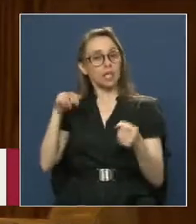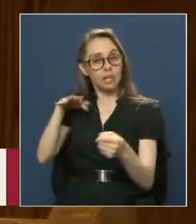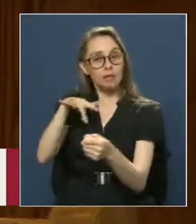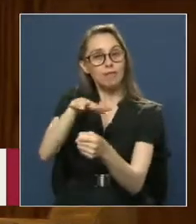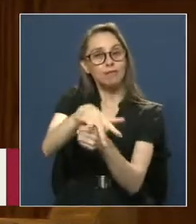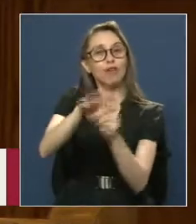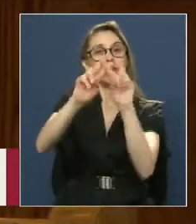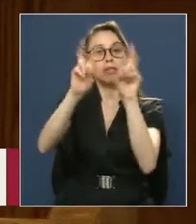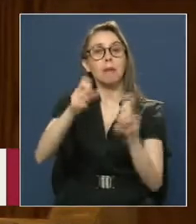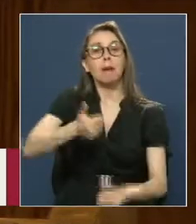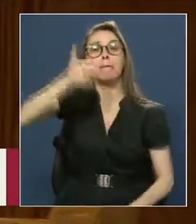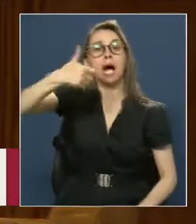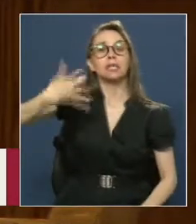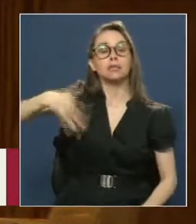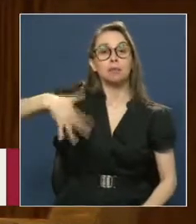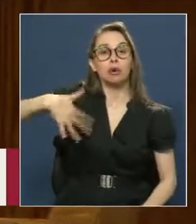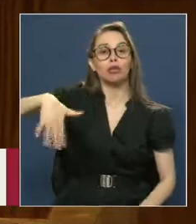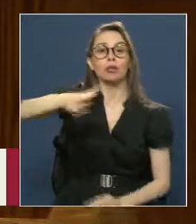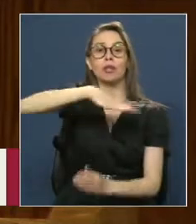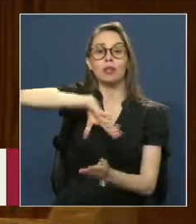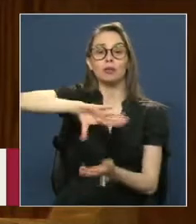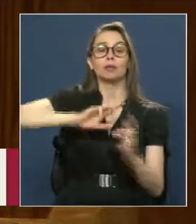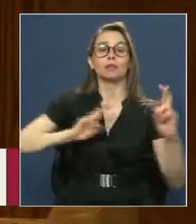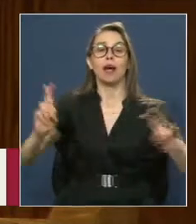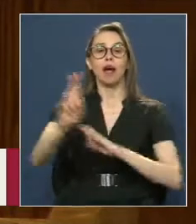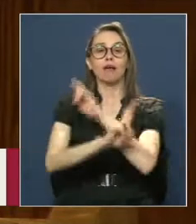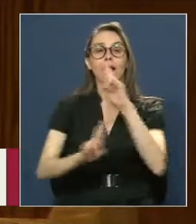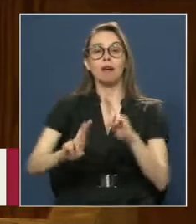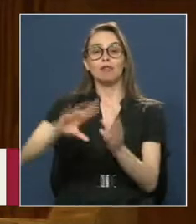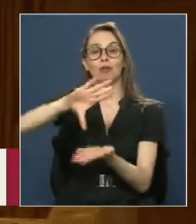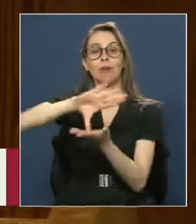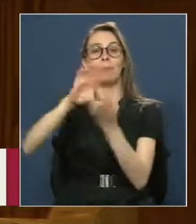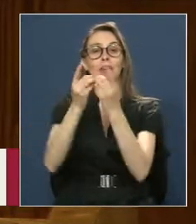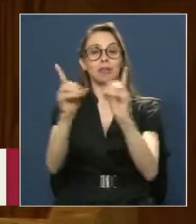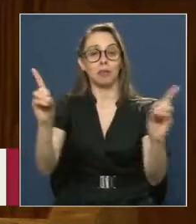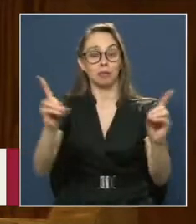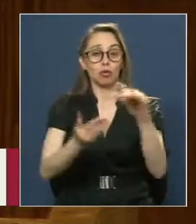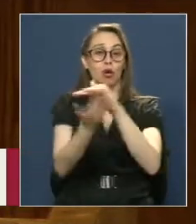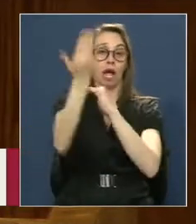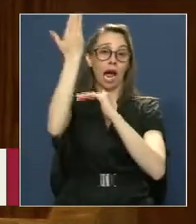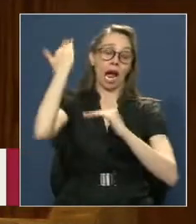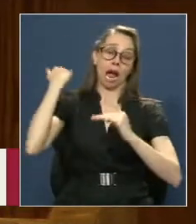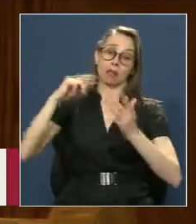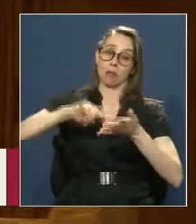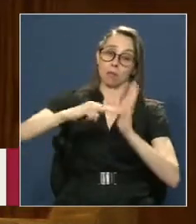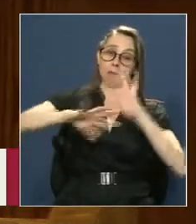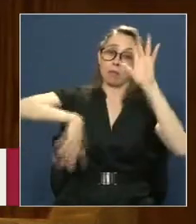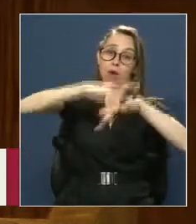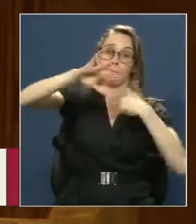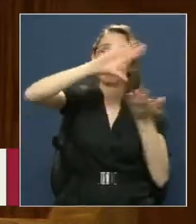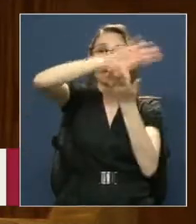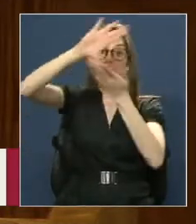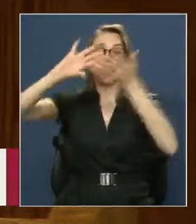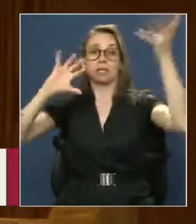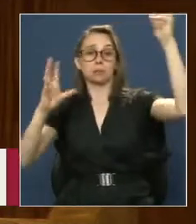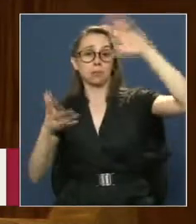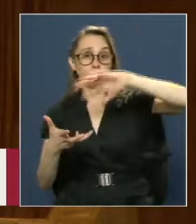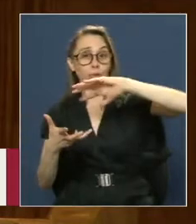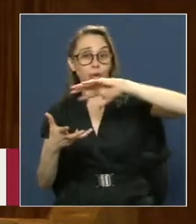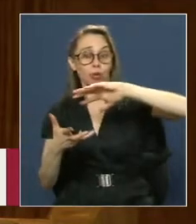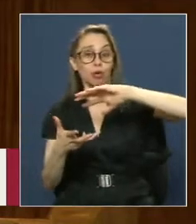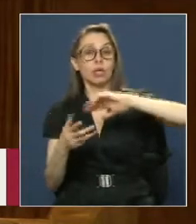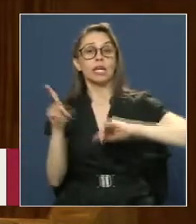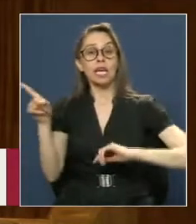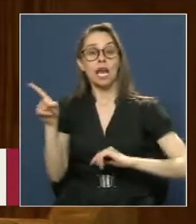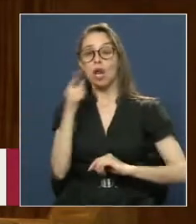En los temas Neurálgicos Y agudos De nuestra Convivencia Democrática En una época Convulsionada Del mundo Y de Chile Fue un